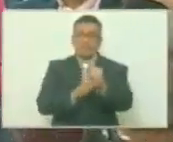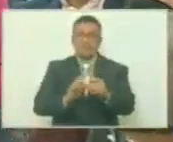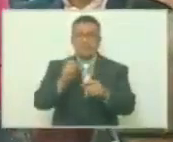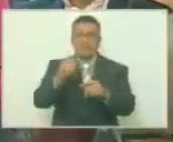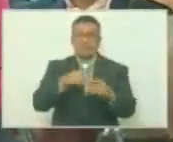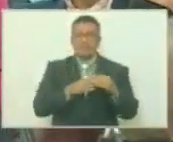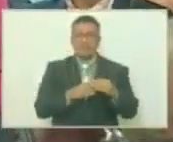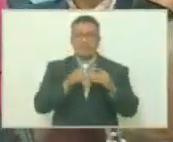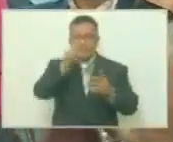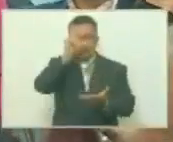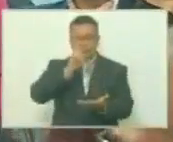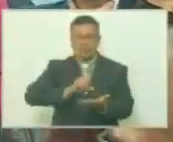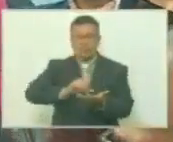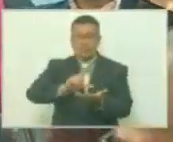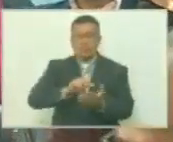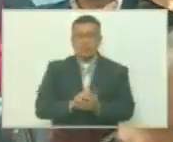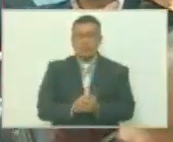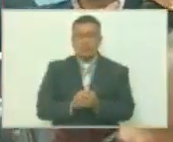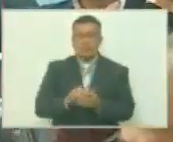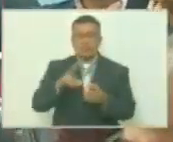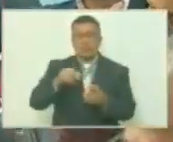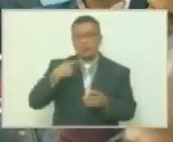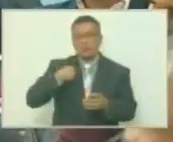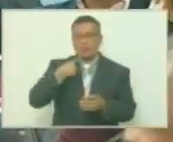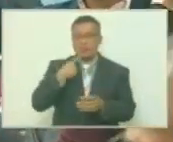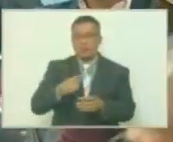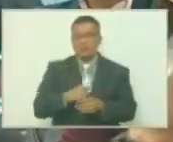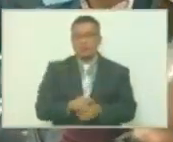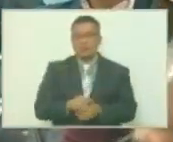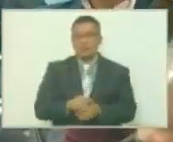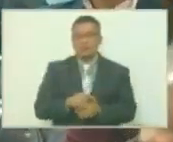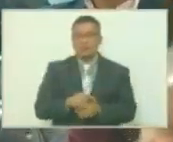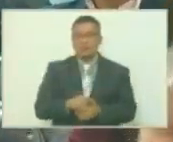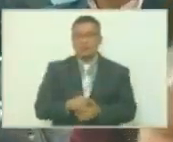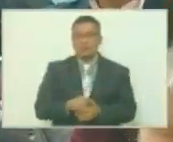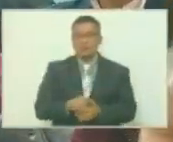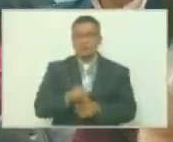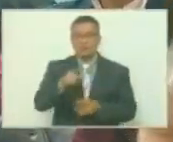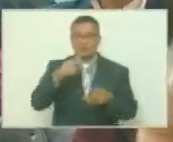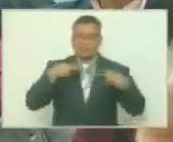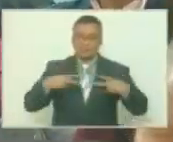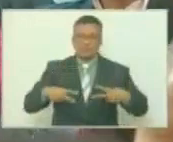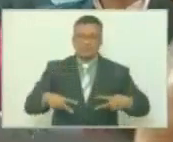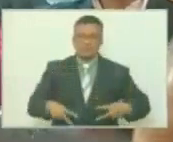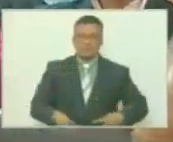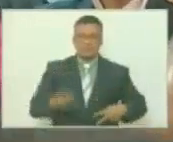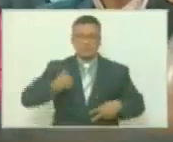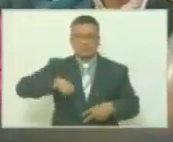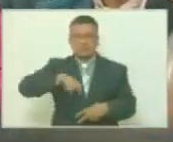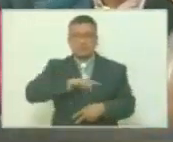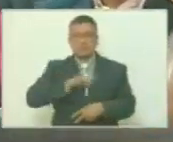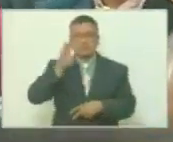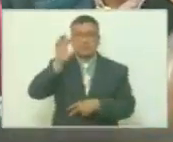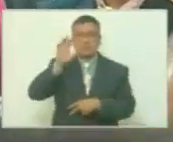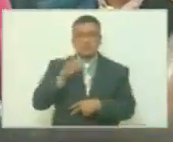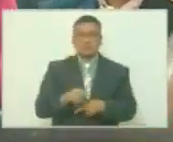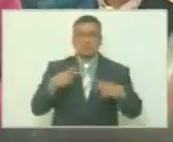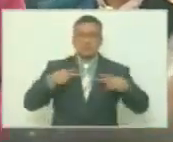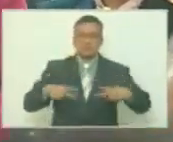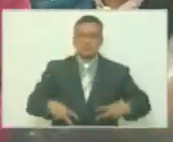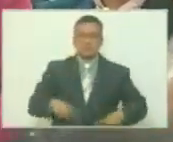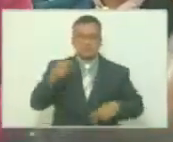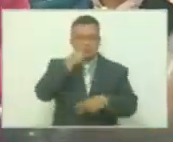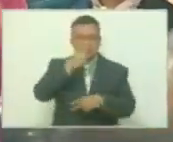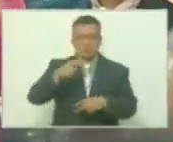principios de lealtad, para no delatar y para que la vida en nuestro país, que la vida del